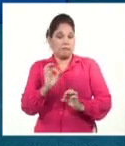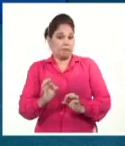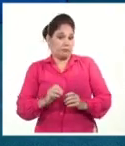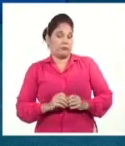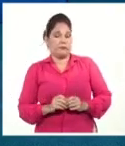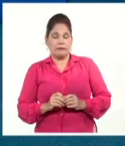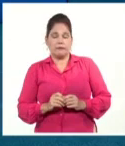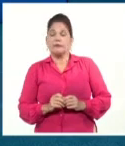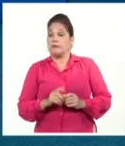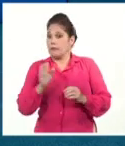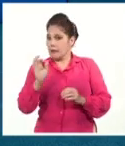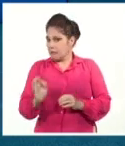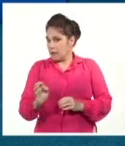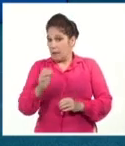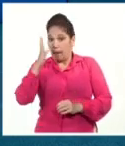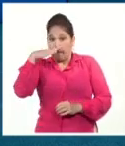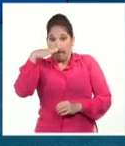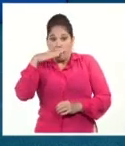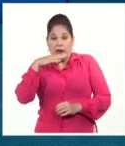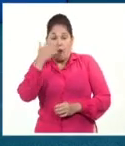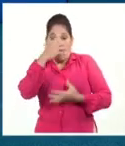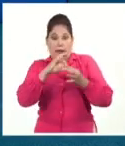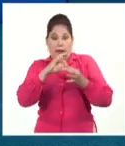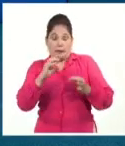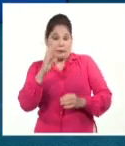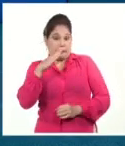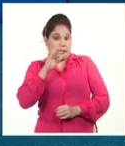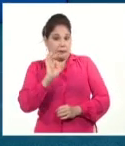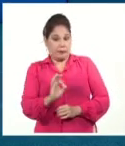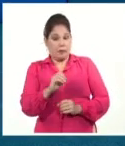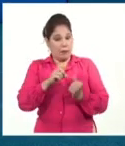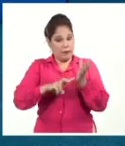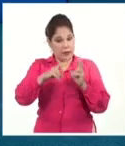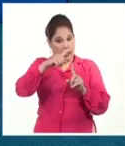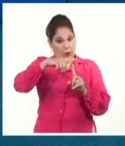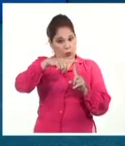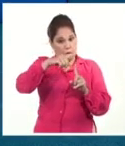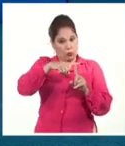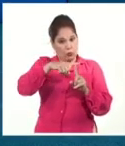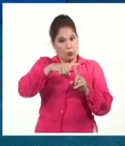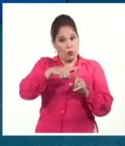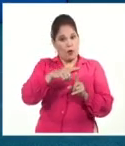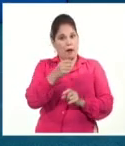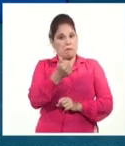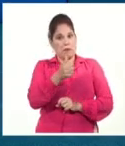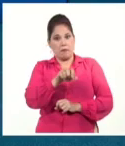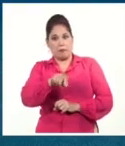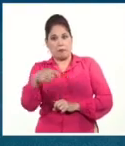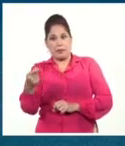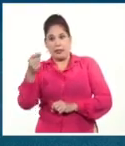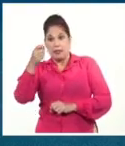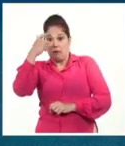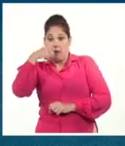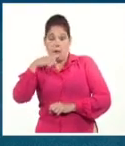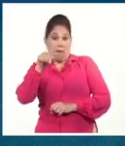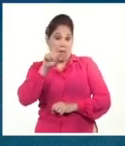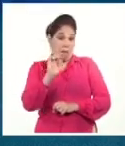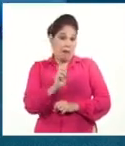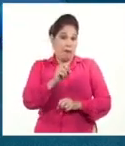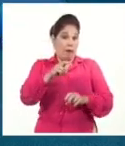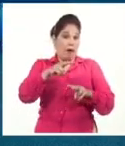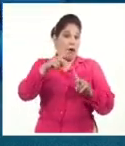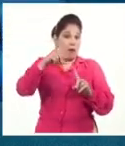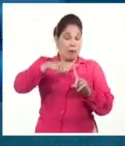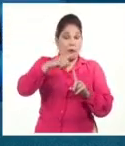por mucho los peores del torneo a la defensa. Las Tunas aventajó a Ciego de Ávila 3-2. Santiago venció a Holguín